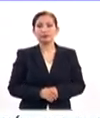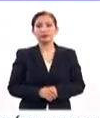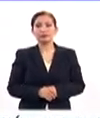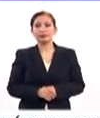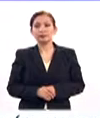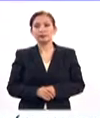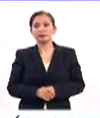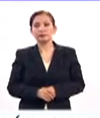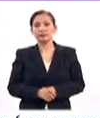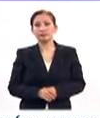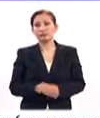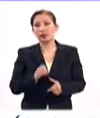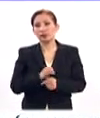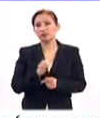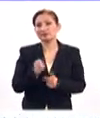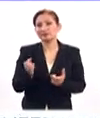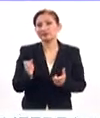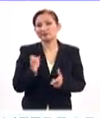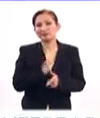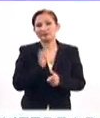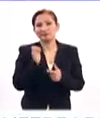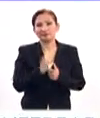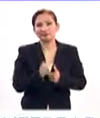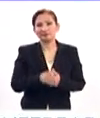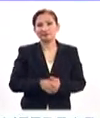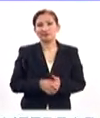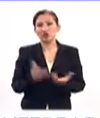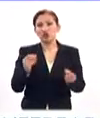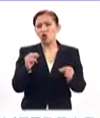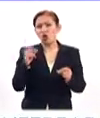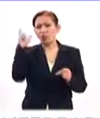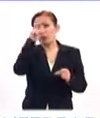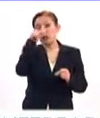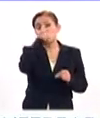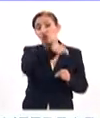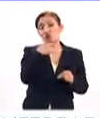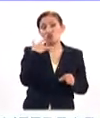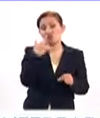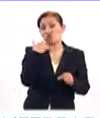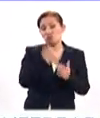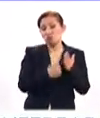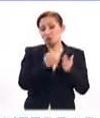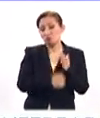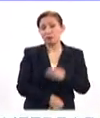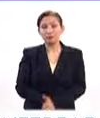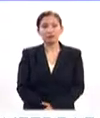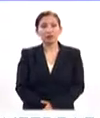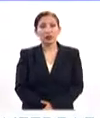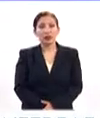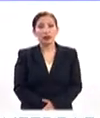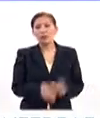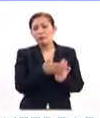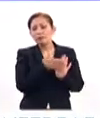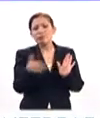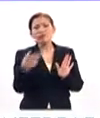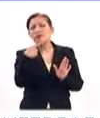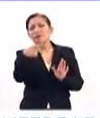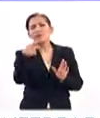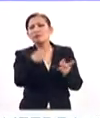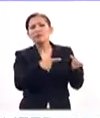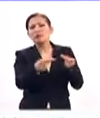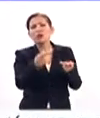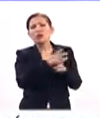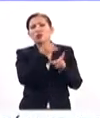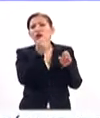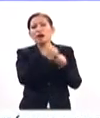Entonces, pues sí, o sea, no es tan difícil si le echas muchas ganas, la verdad. ¿Y qué es todo eso que tuviste que preparar